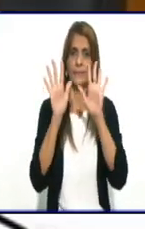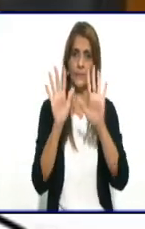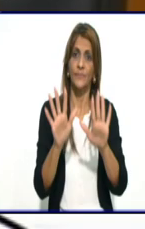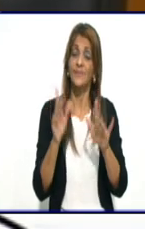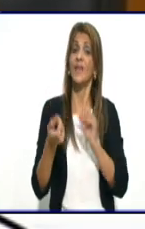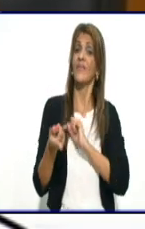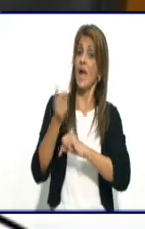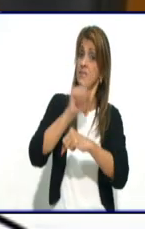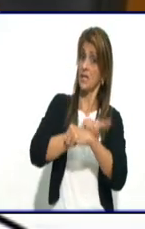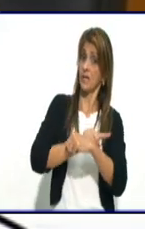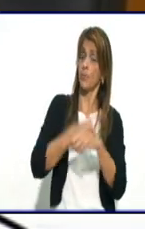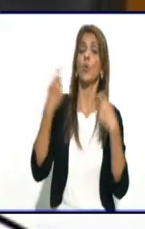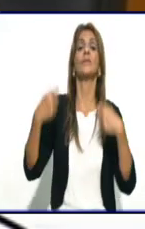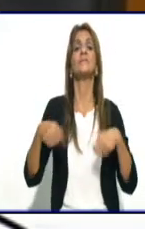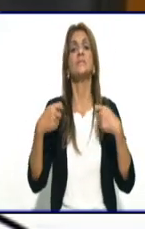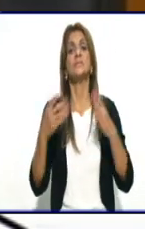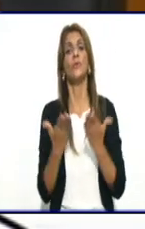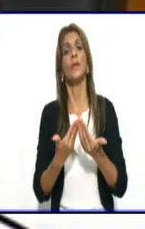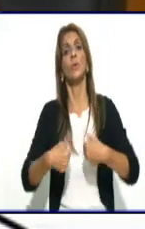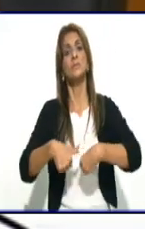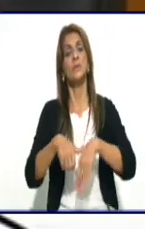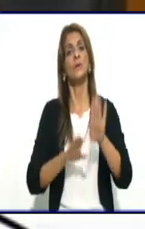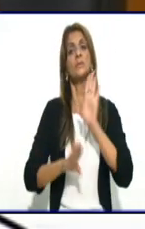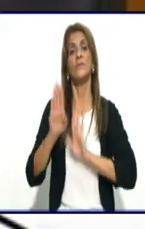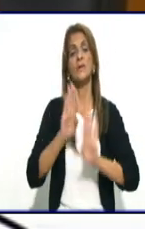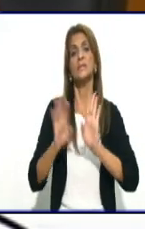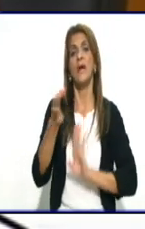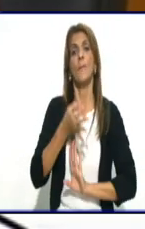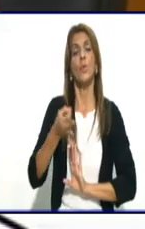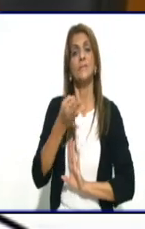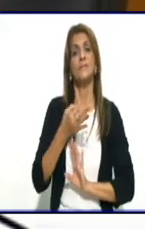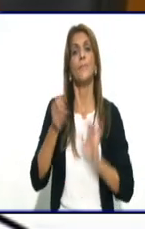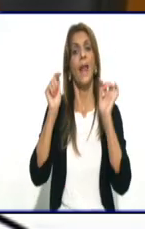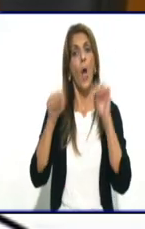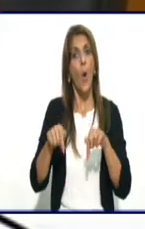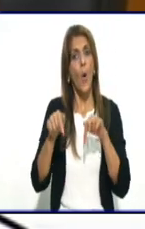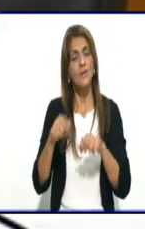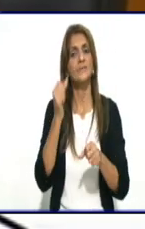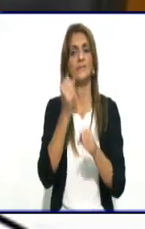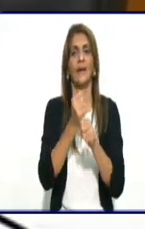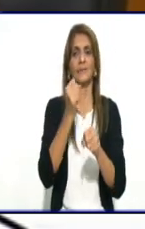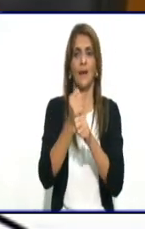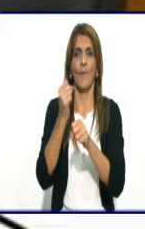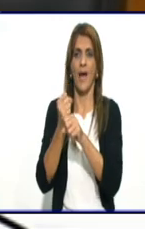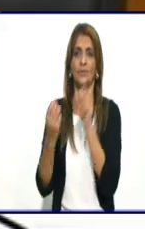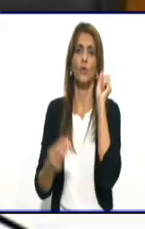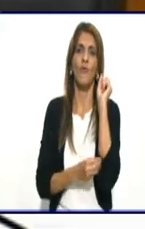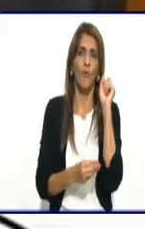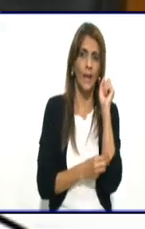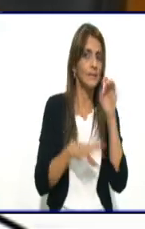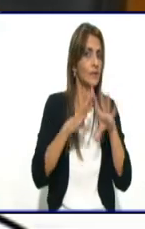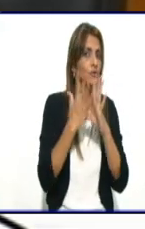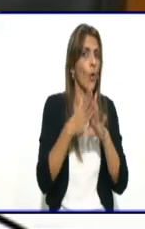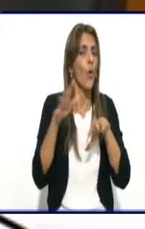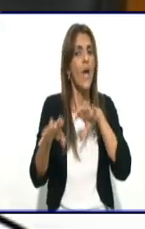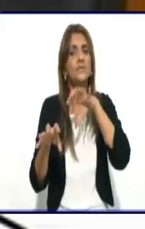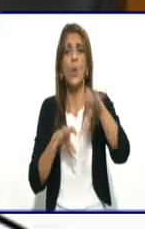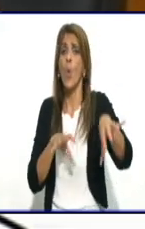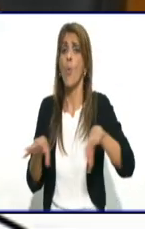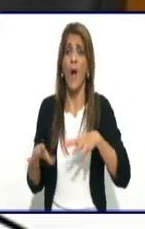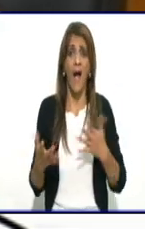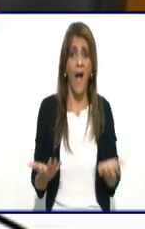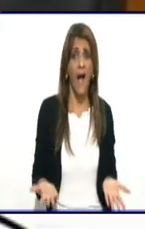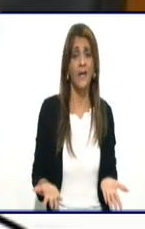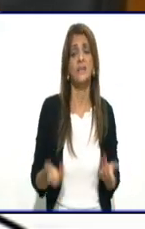por decisión del Consejo de Defensa Municipal, en el día de hoy se va a estar trabajando intensamente en todas estas zonas. Se le va avisar